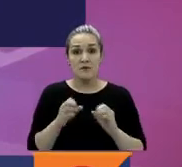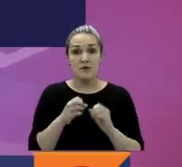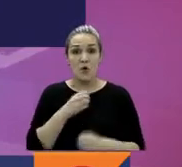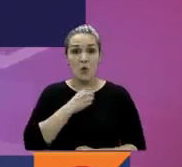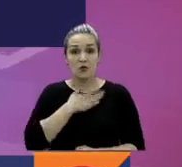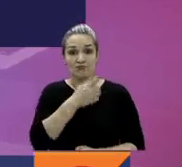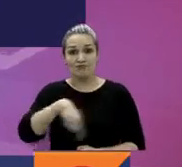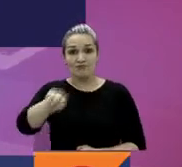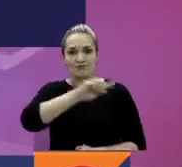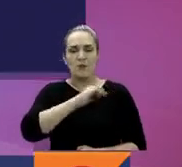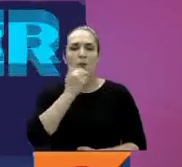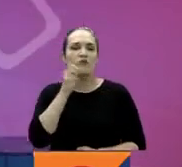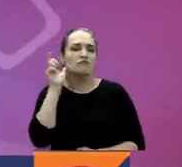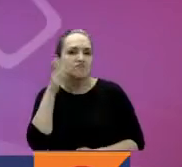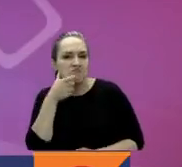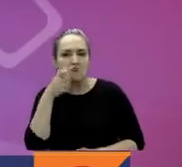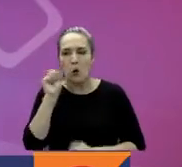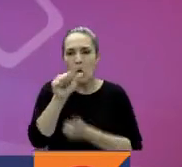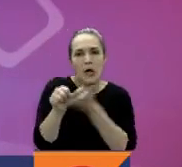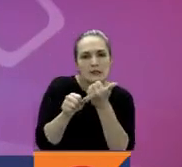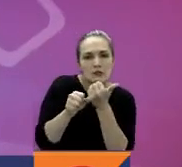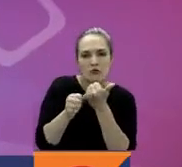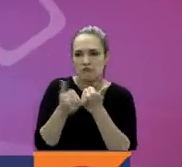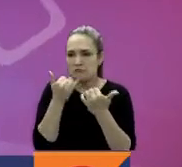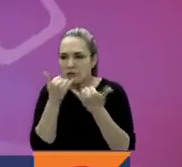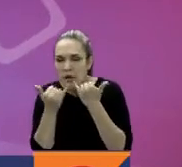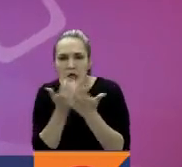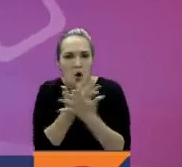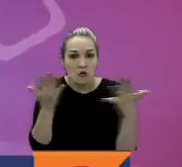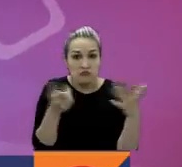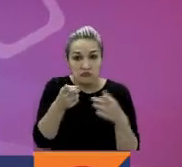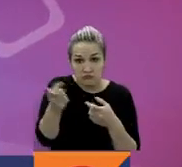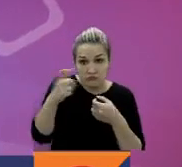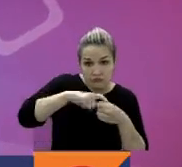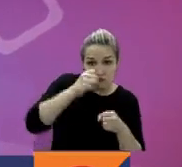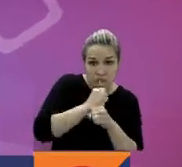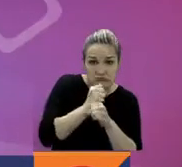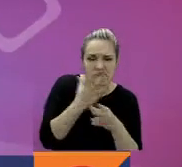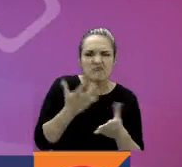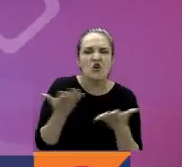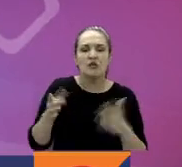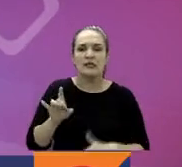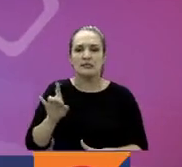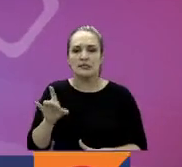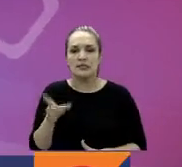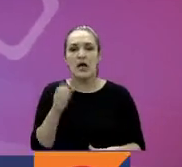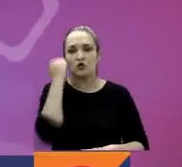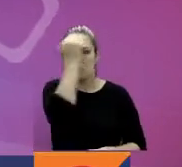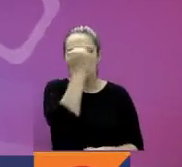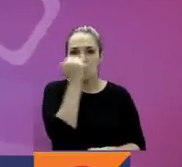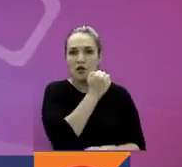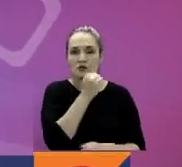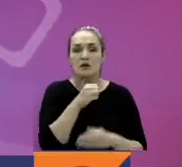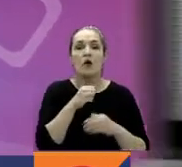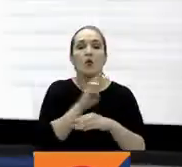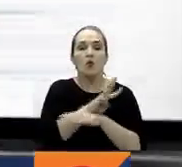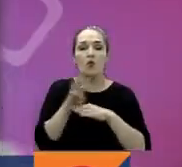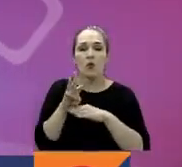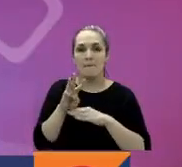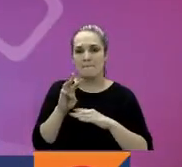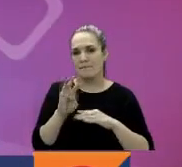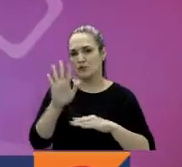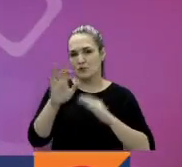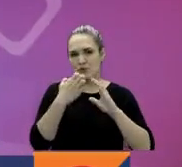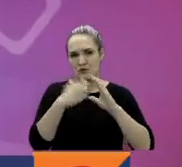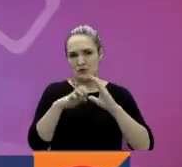asesores call center trabajen en Chía y Soacha, vaya a la página www.agenciapublicadeempleo.cena.edu